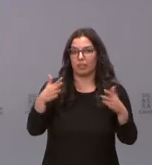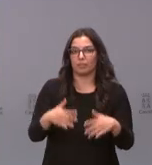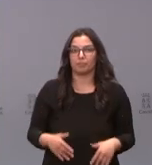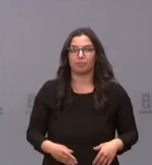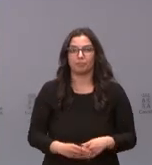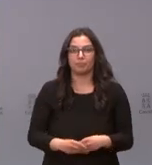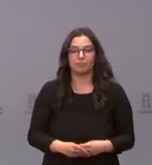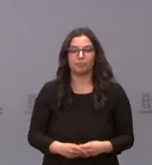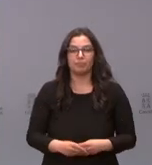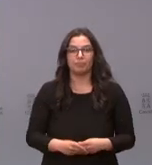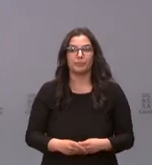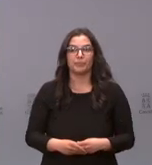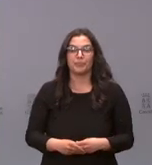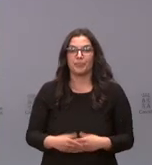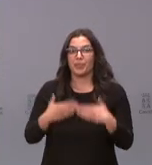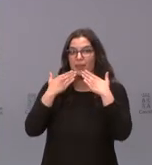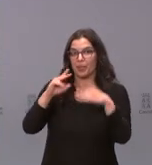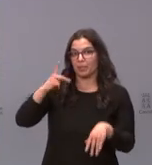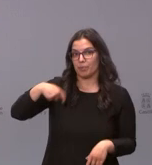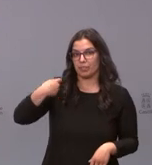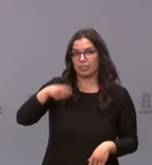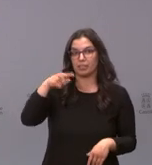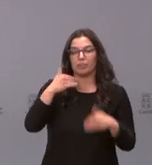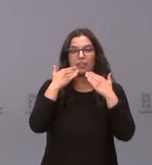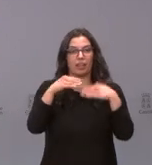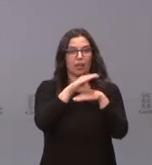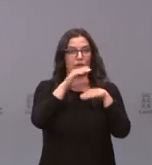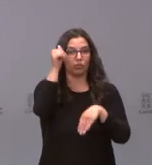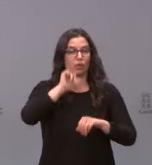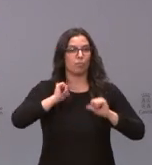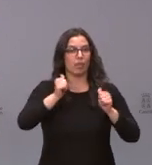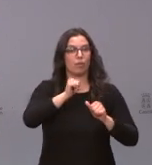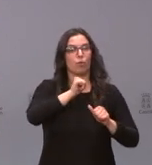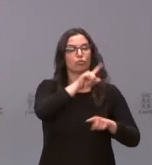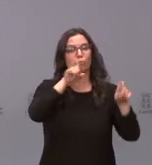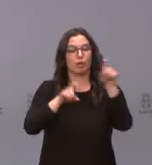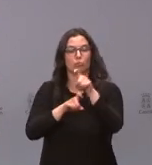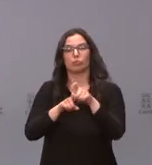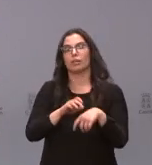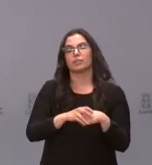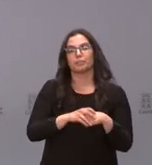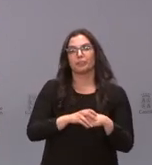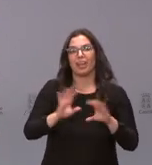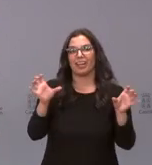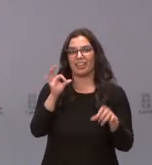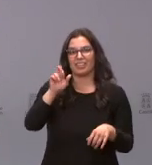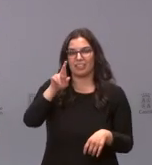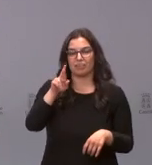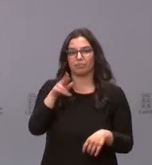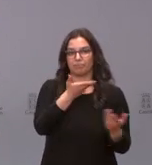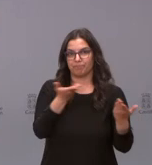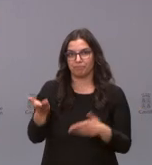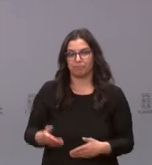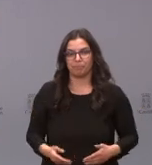Gracias, vicepresidente. También al consejero. Vamos a iniciar el turno de preguntas con Eva Marín de la cadena SER. Eva, cuando quieras.